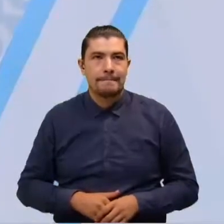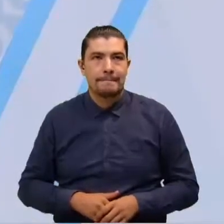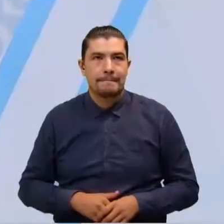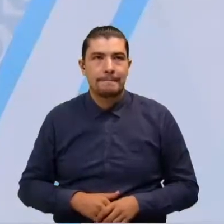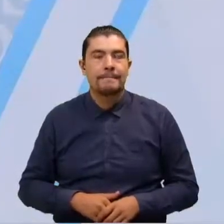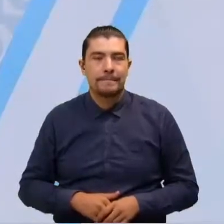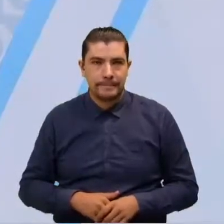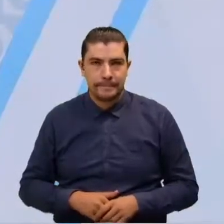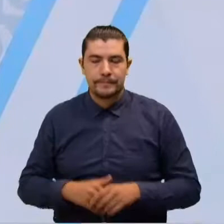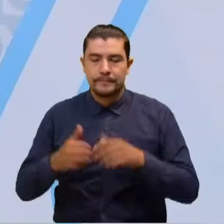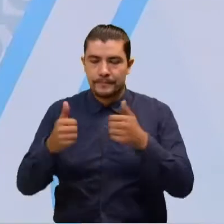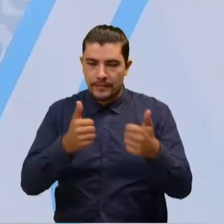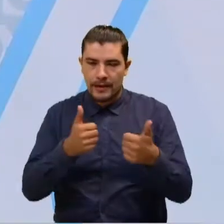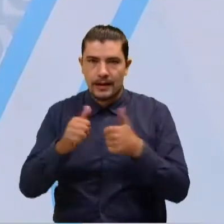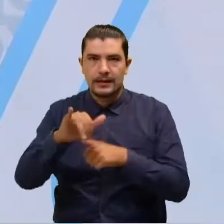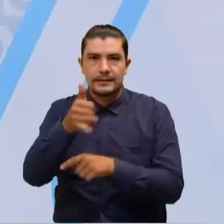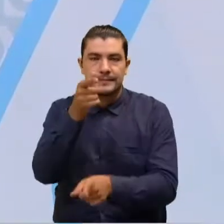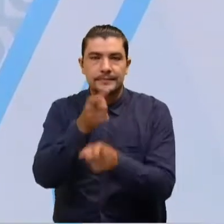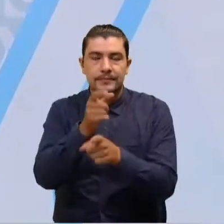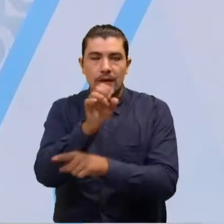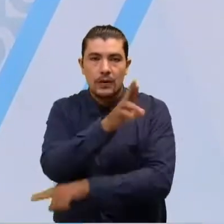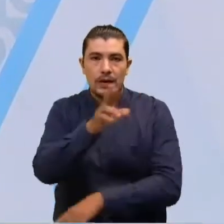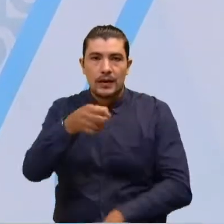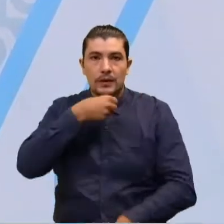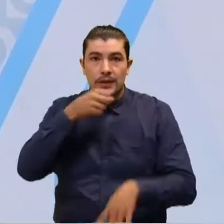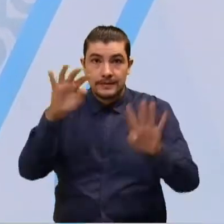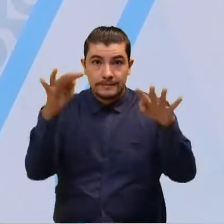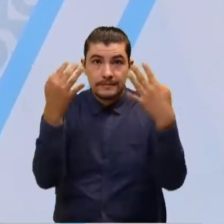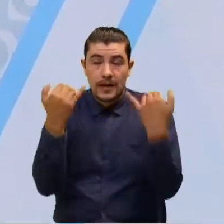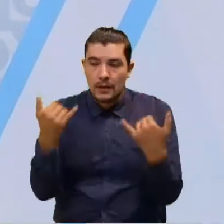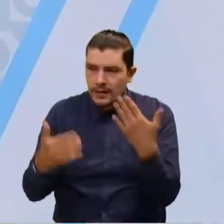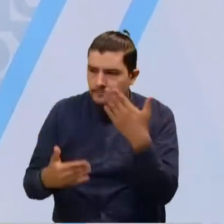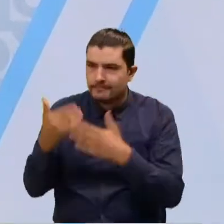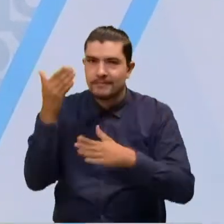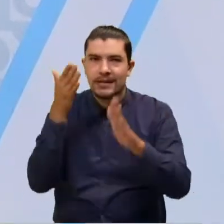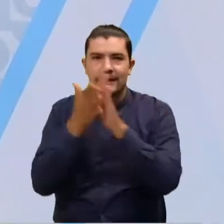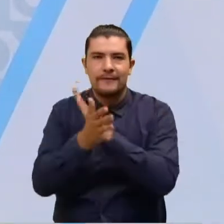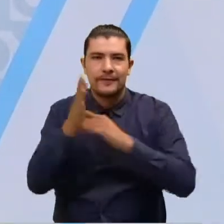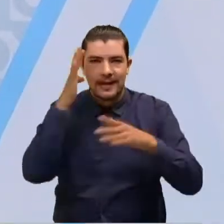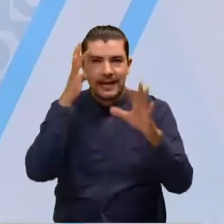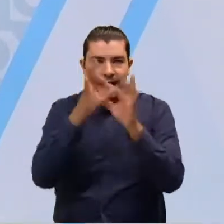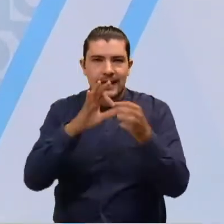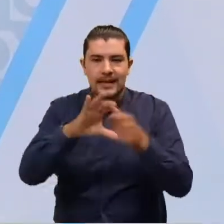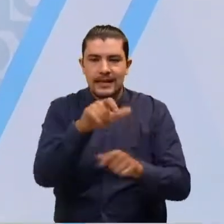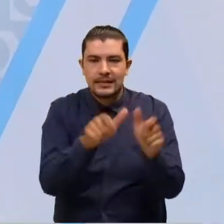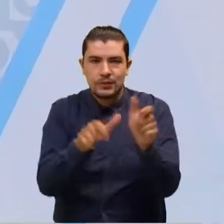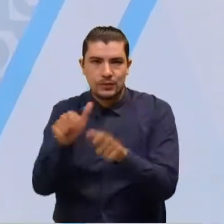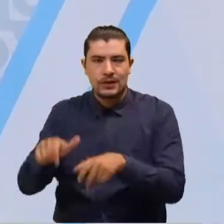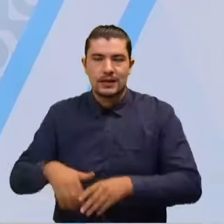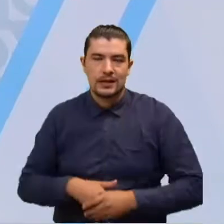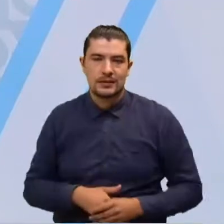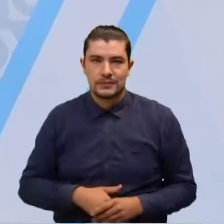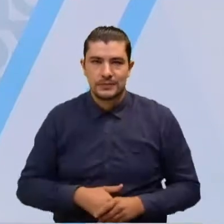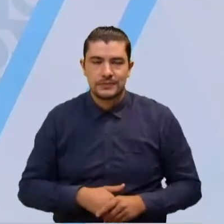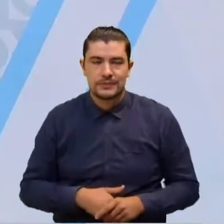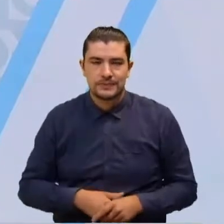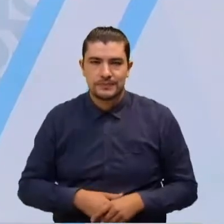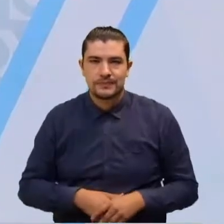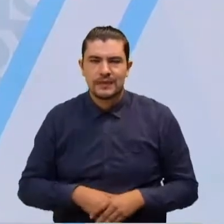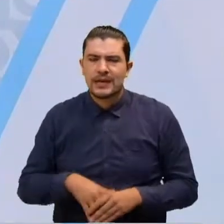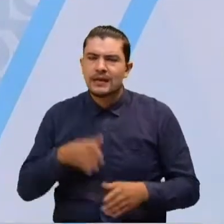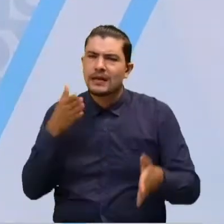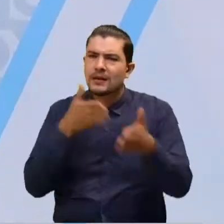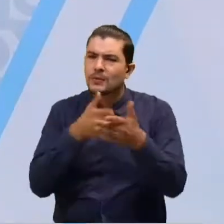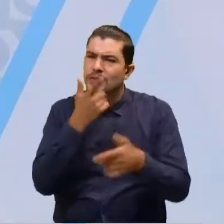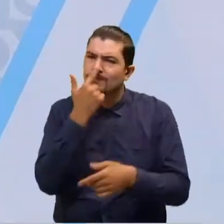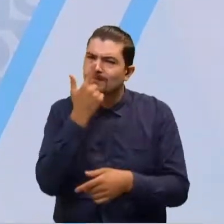Muy bien, televidentes de Oriente Noticias, iniciamos con nuestra sección del ente ciudadano con una denuncia bastante peculiar. Resulta que